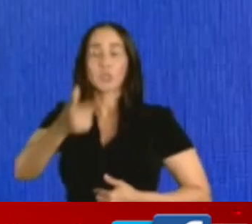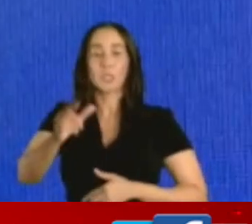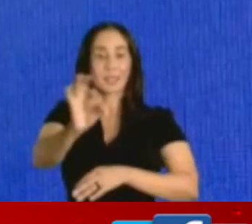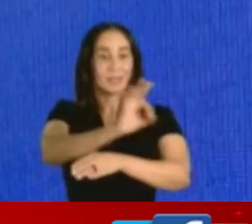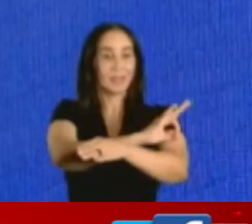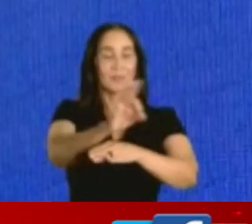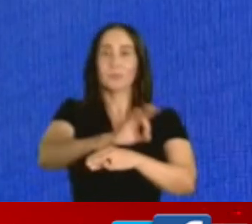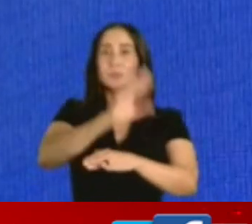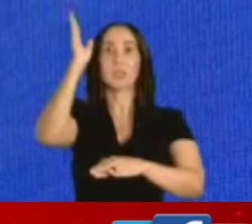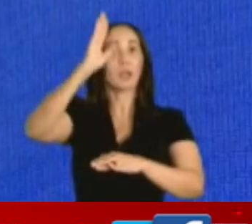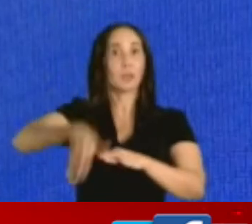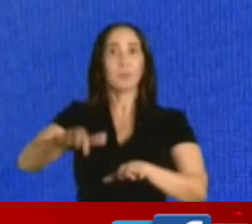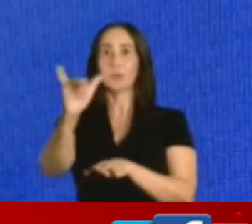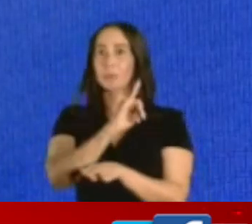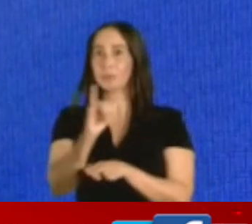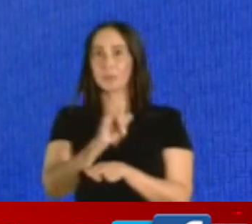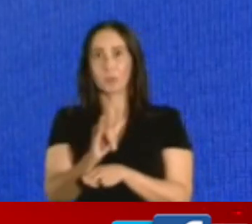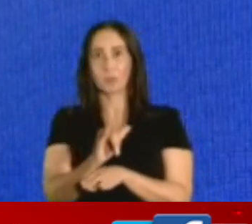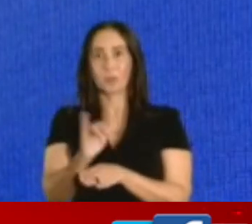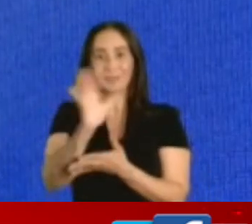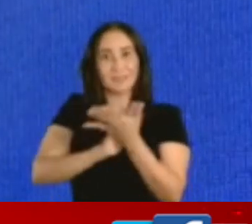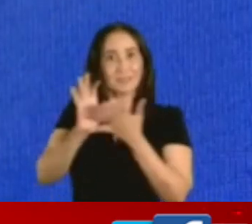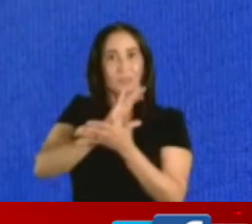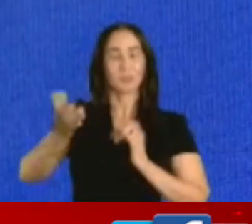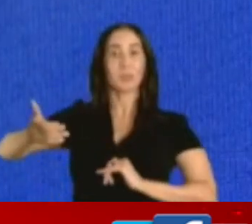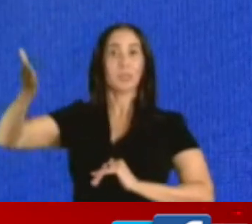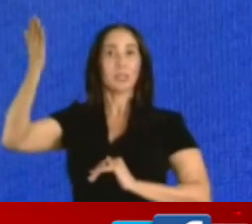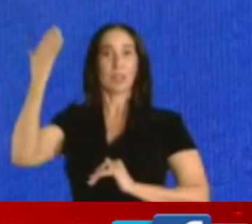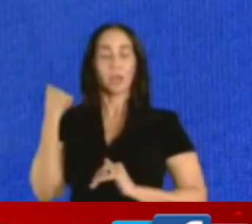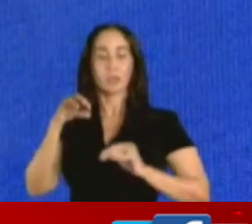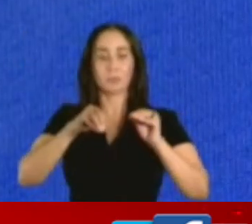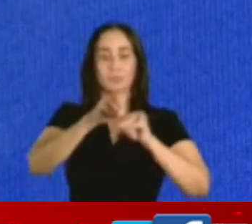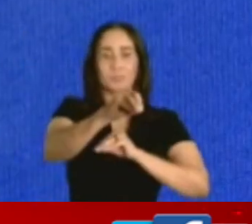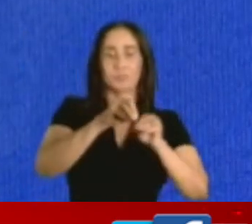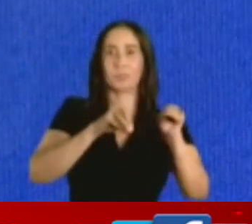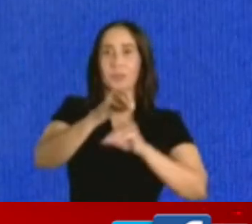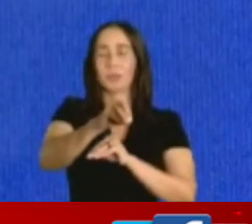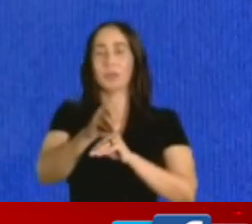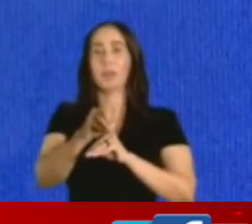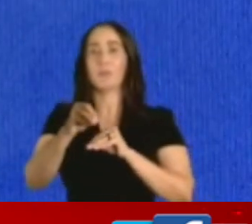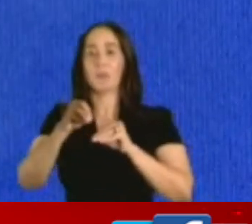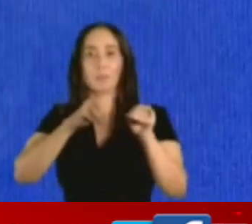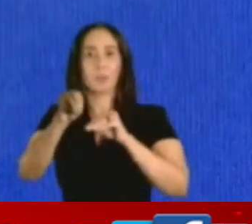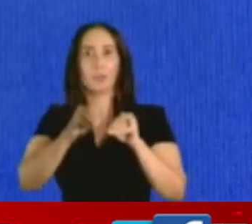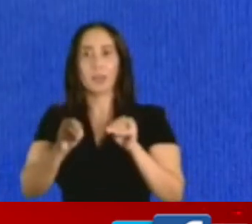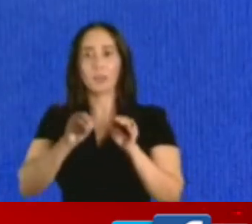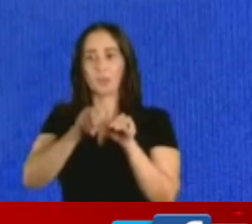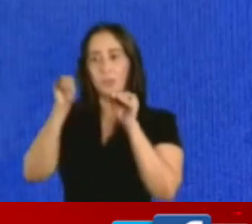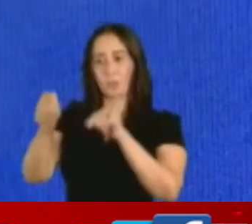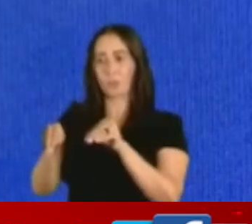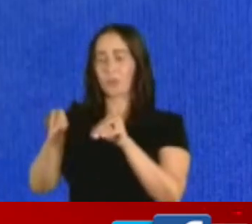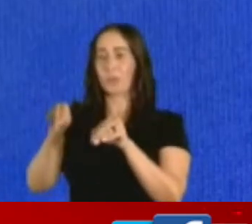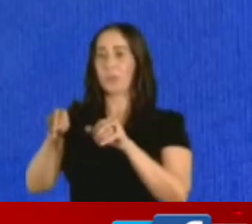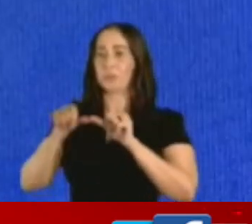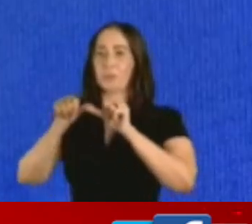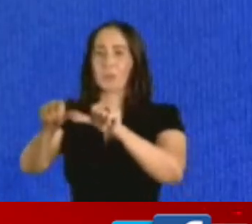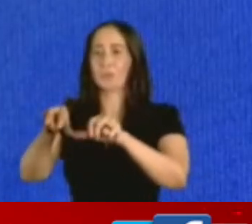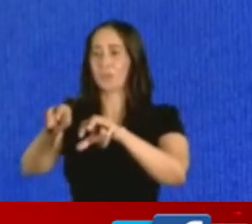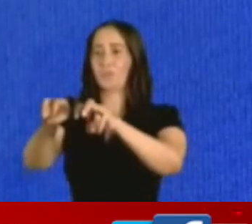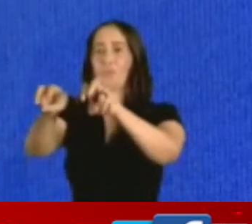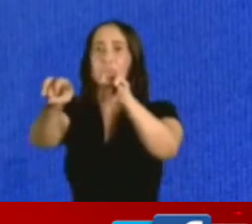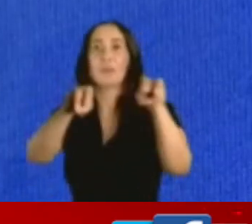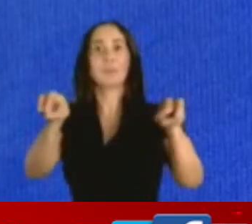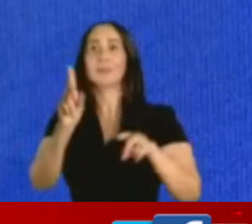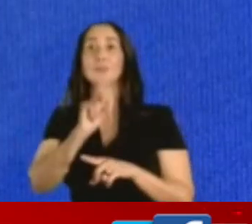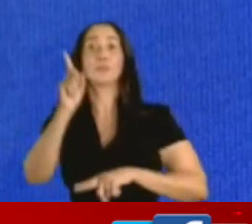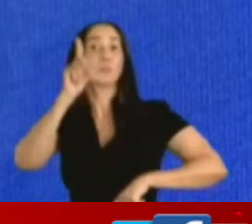la frontera no iba a ser igual y ese desorden que había antes, de que entraban al mercado y después entraban a todas partes y seguían derechos para